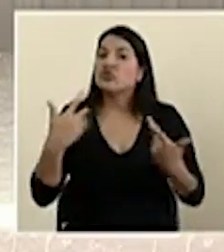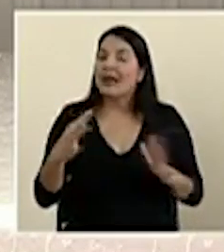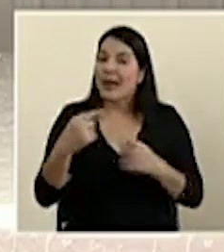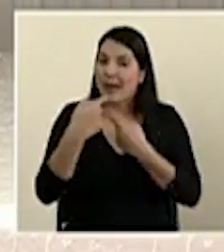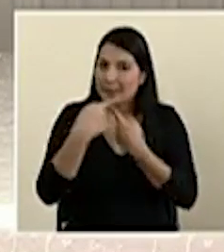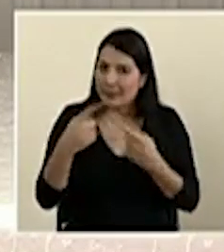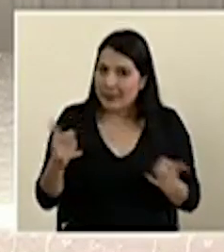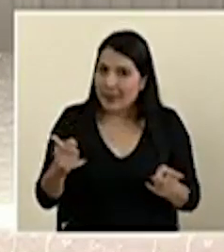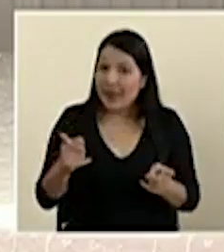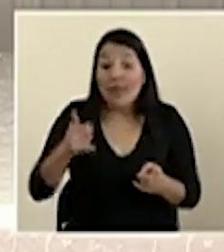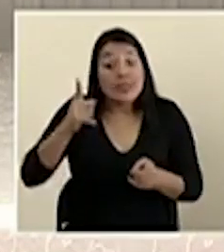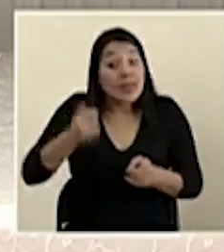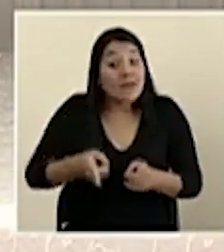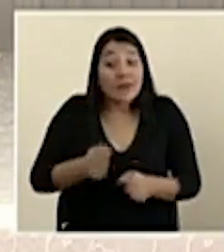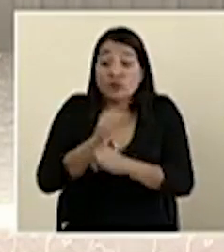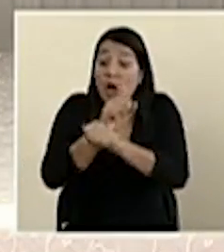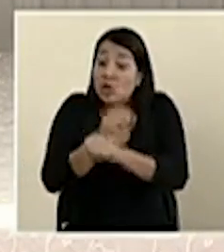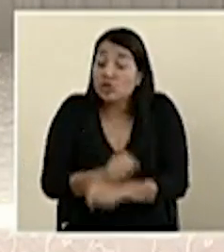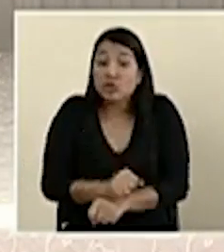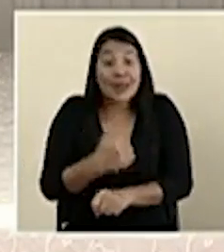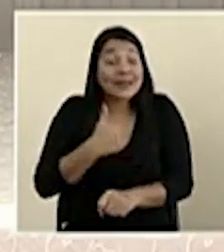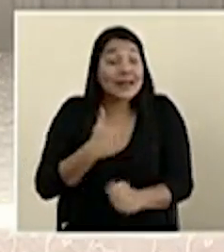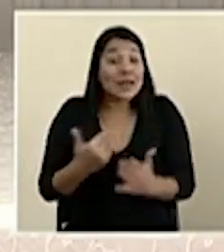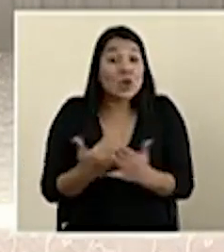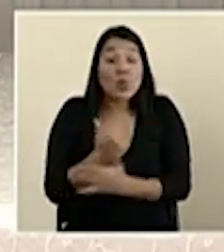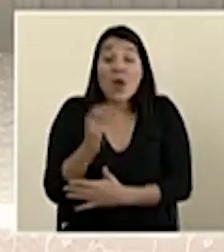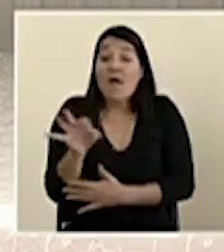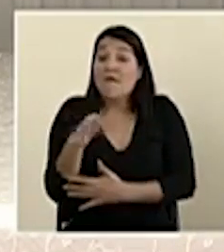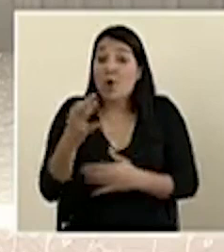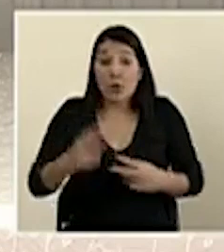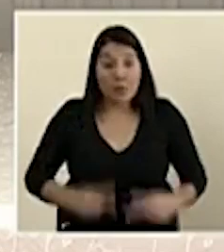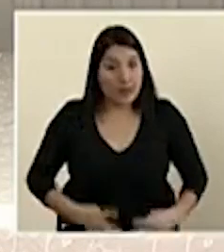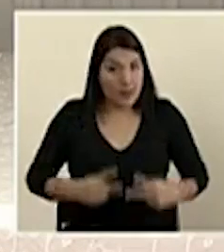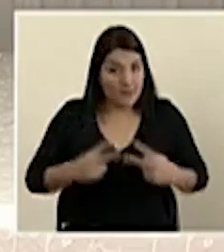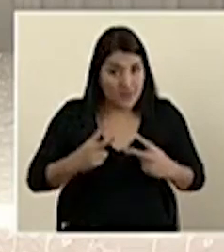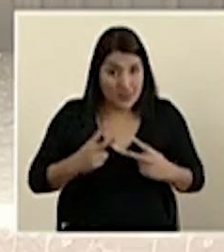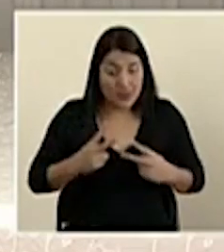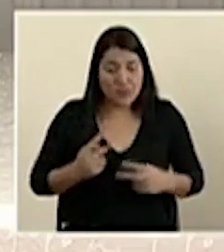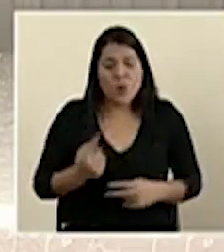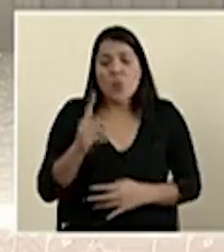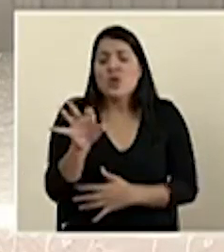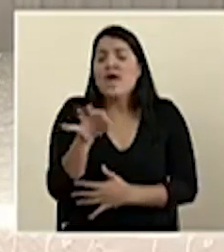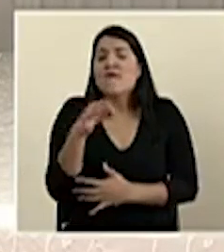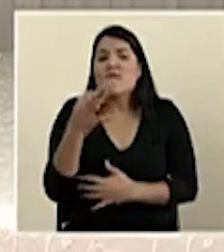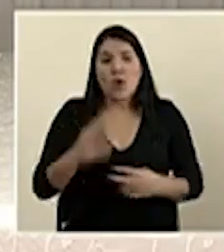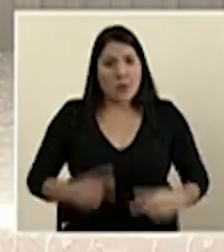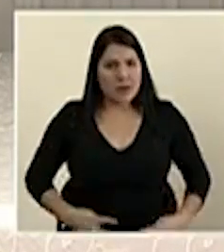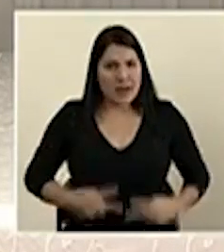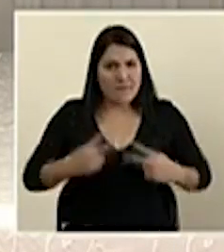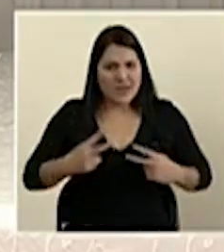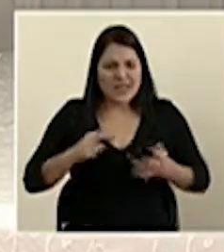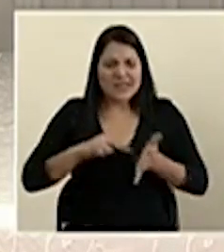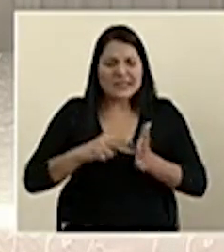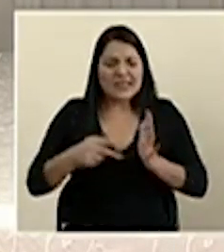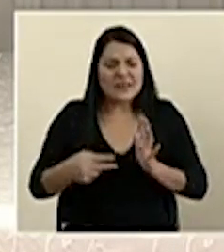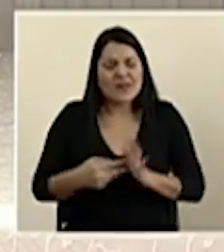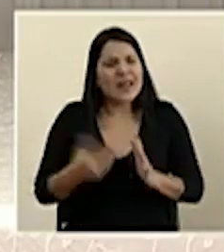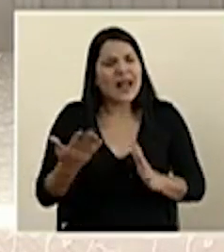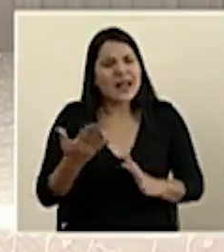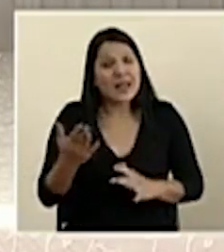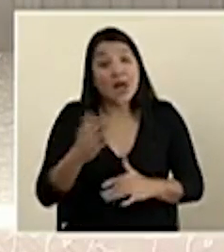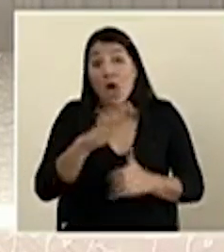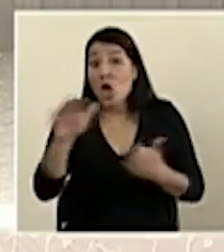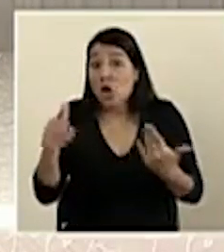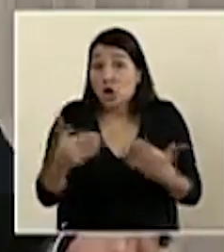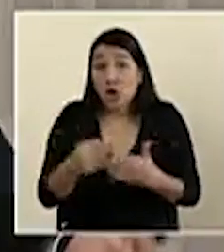Tenemos que acostumbrarnos a vivir en una nueva forma de vida, que es una forma de vida que significa sacrificio de todos